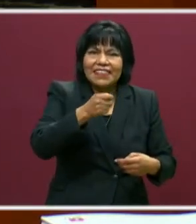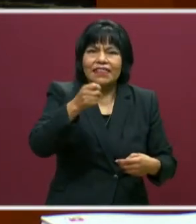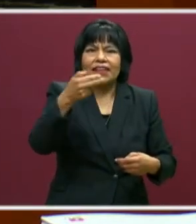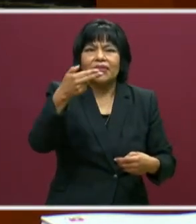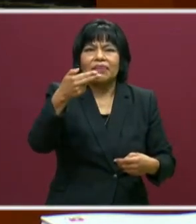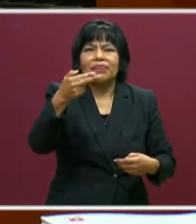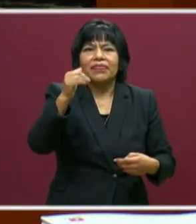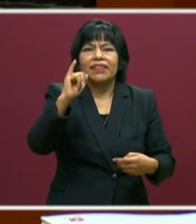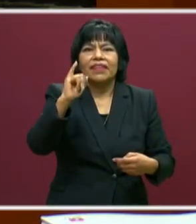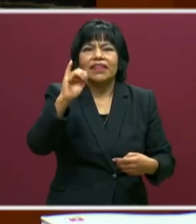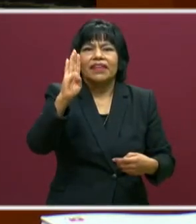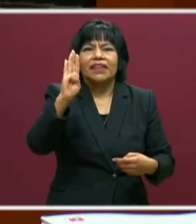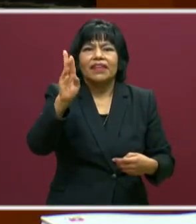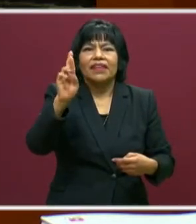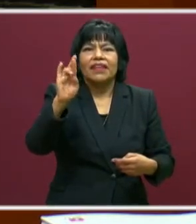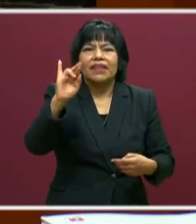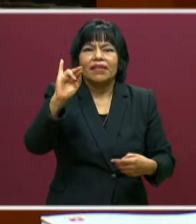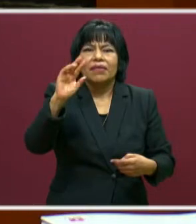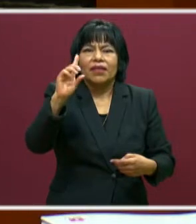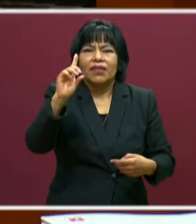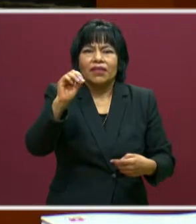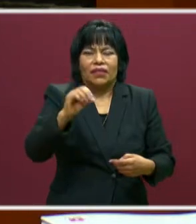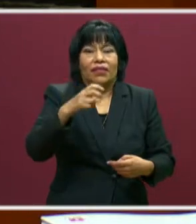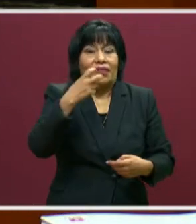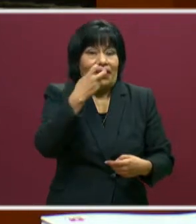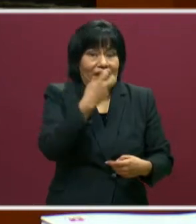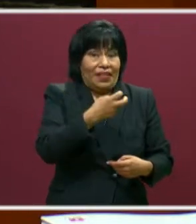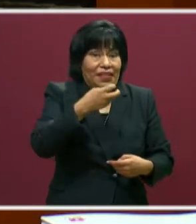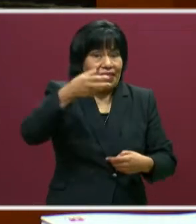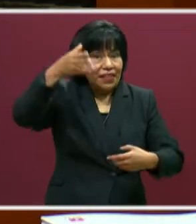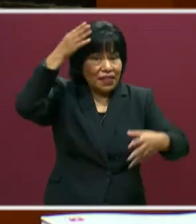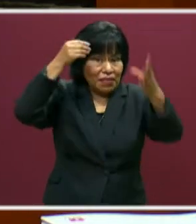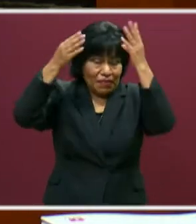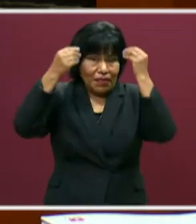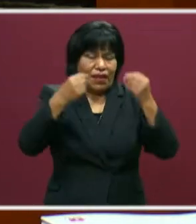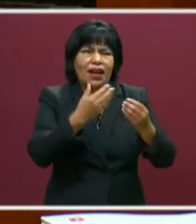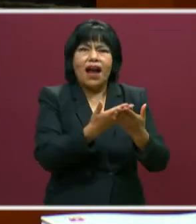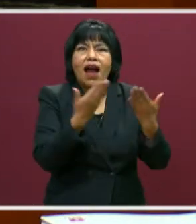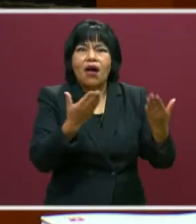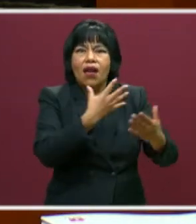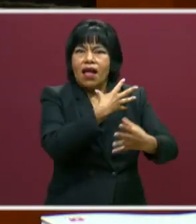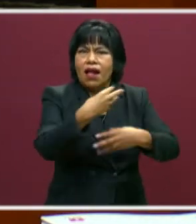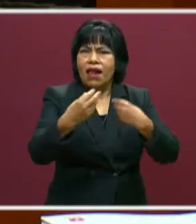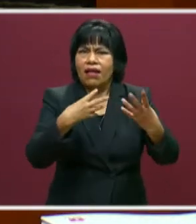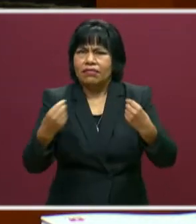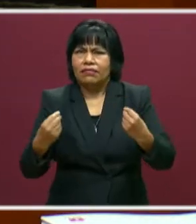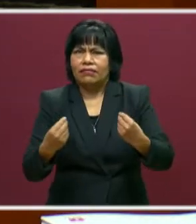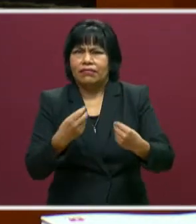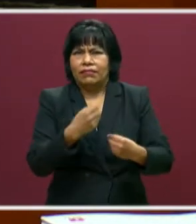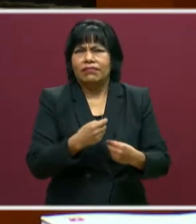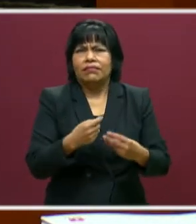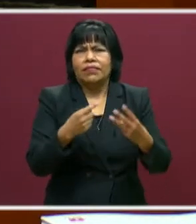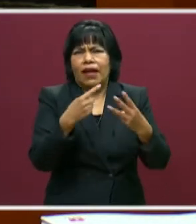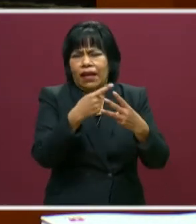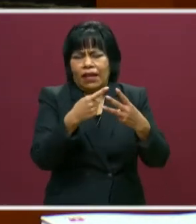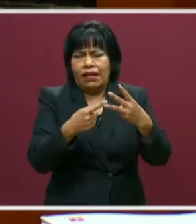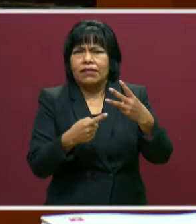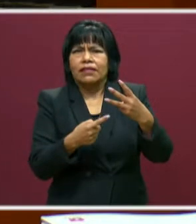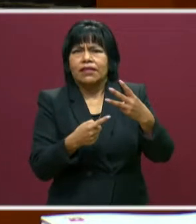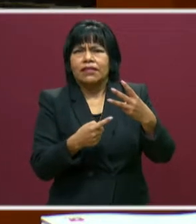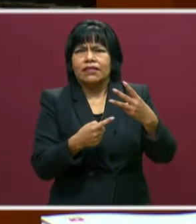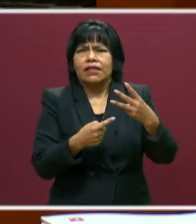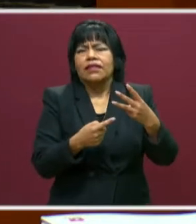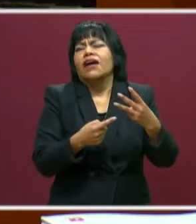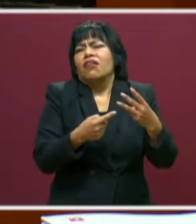Ese es el gran aprendizaje que nos deja la pandemia. Por lo tanto, tenemos que recuperar estos elementos. De lo